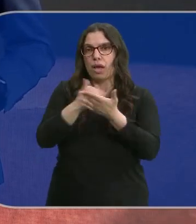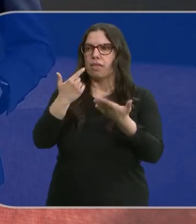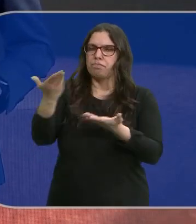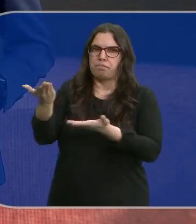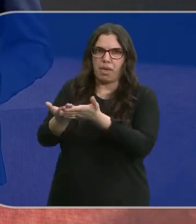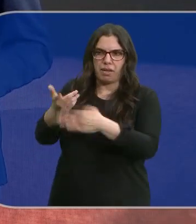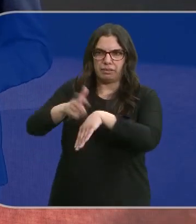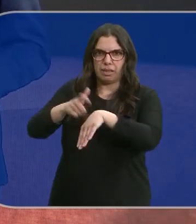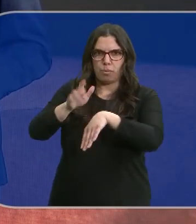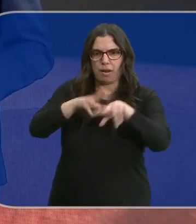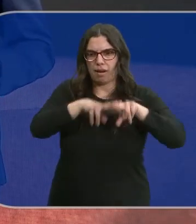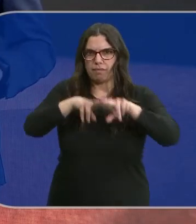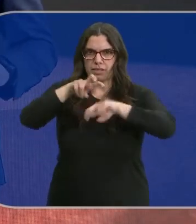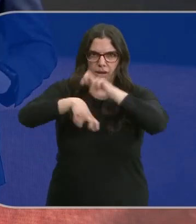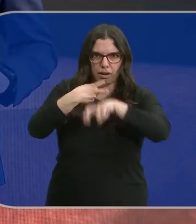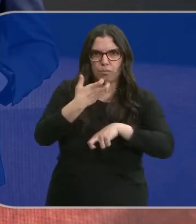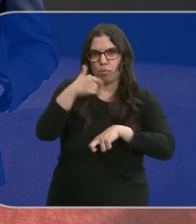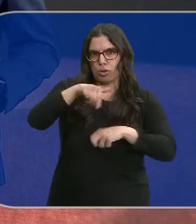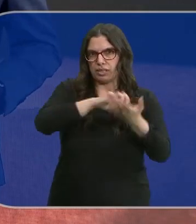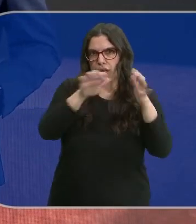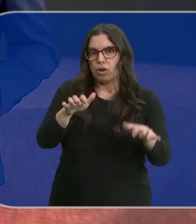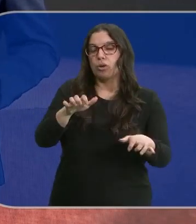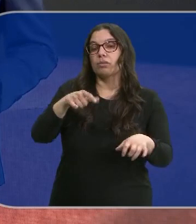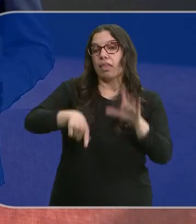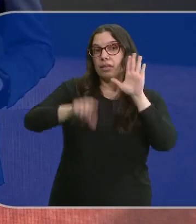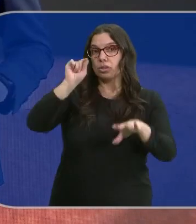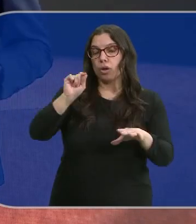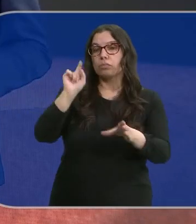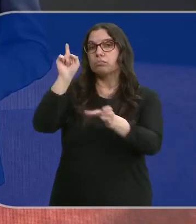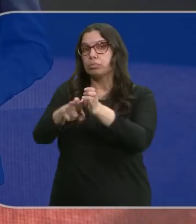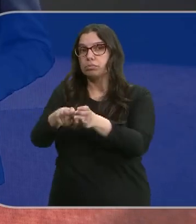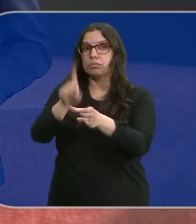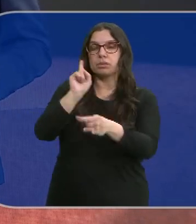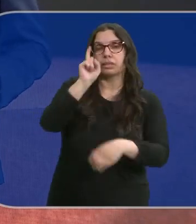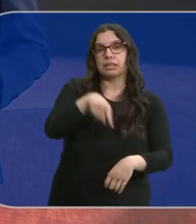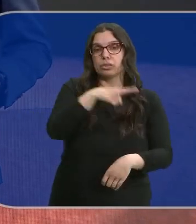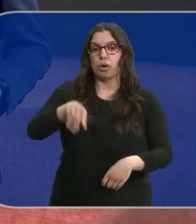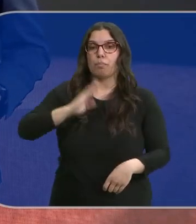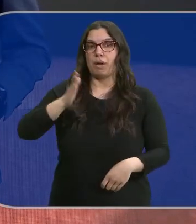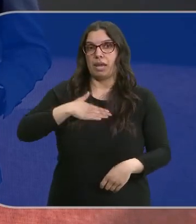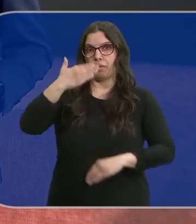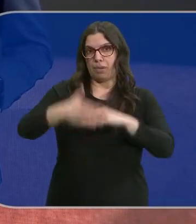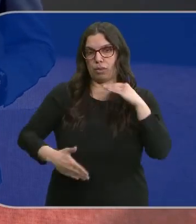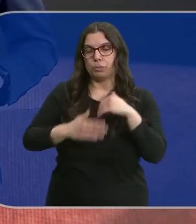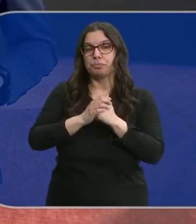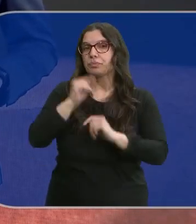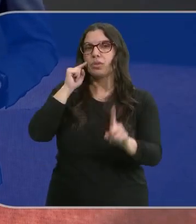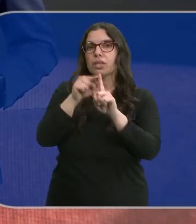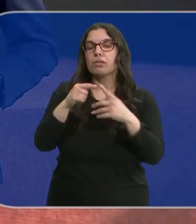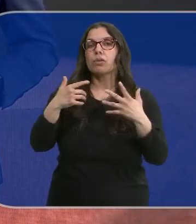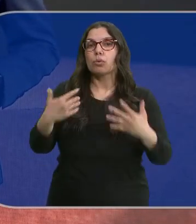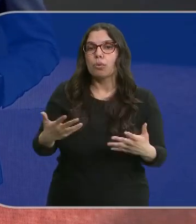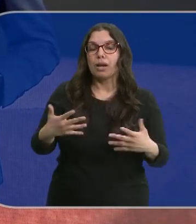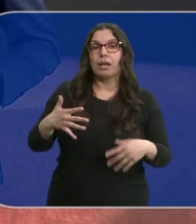revisar los cambios, entre las que se encuentra Castilla y León, comunicarán su decisión de adherirse o no al plan antes de mañana a mediodía. El objetivo es